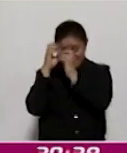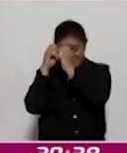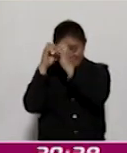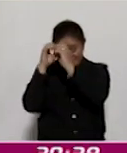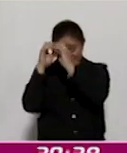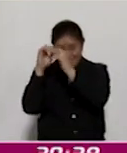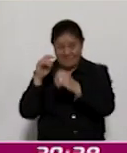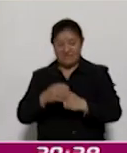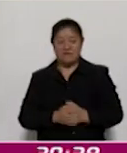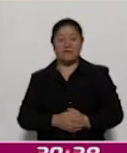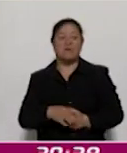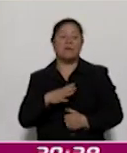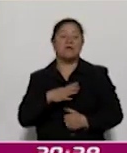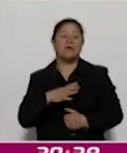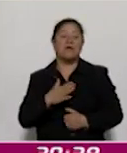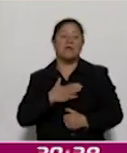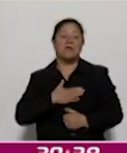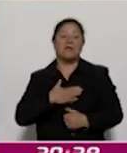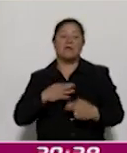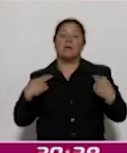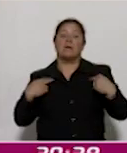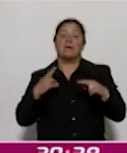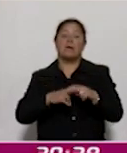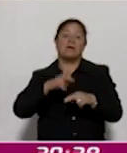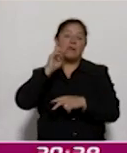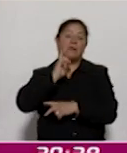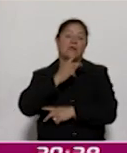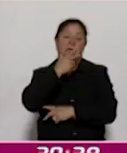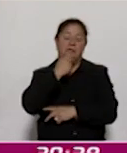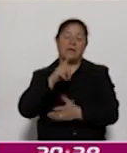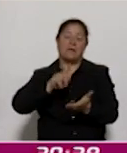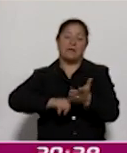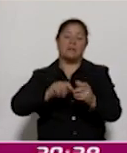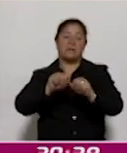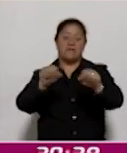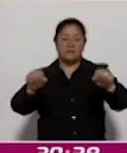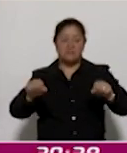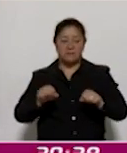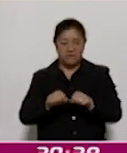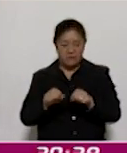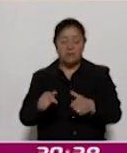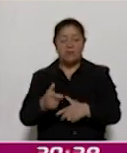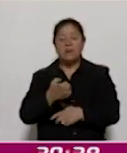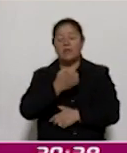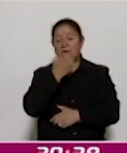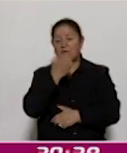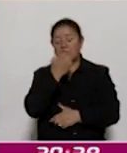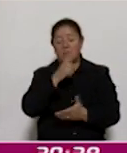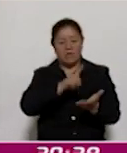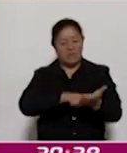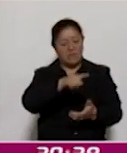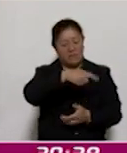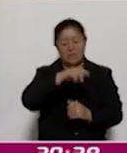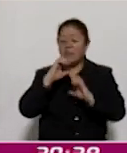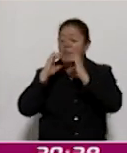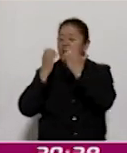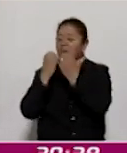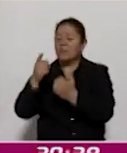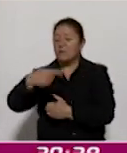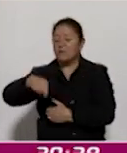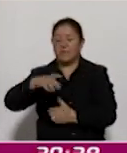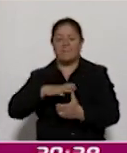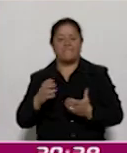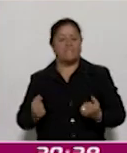cotidianamente las maestras y los maestros desde las aulas, en la escuela y en la comunidad fortaleciendo. Este